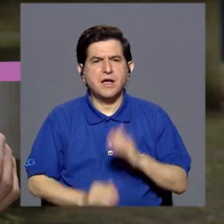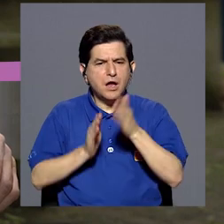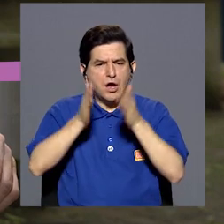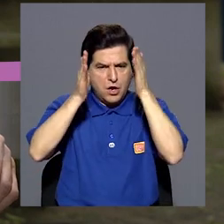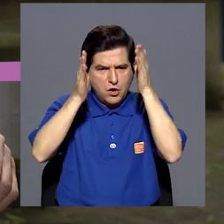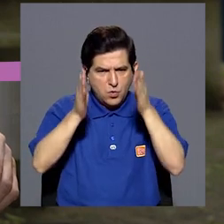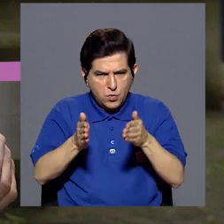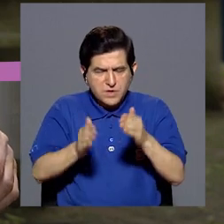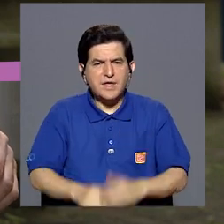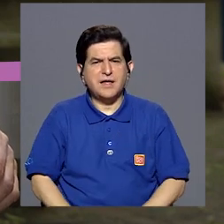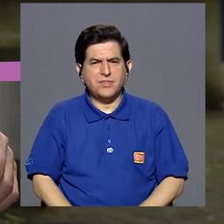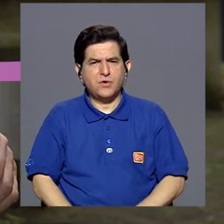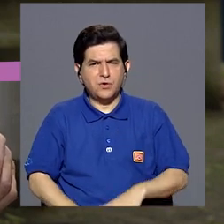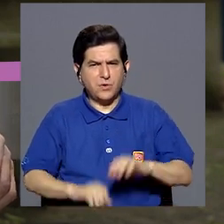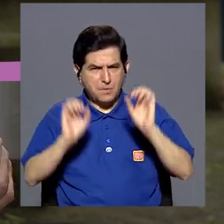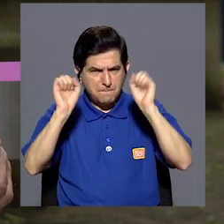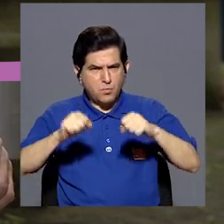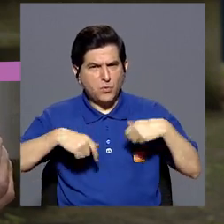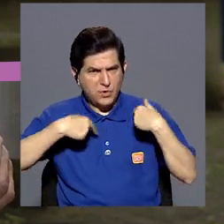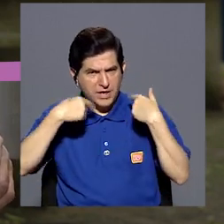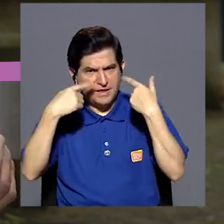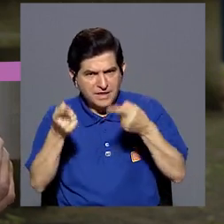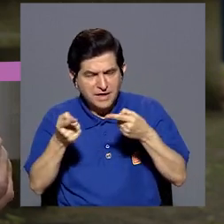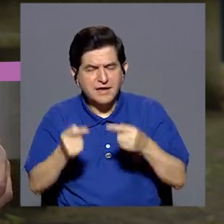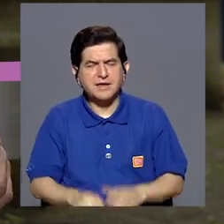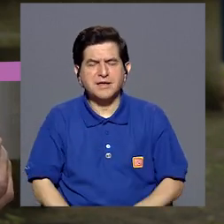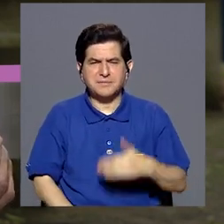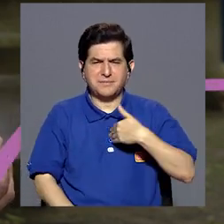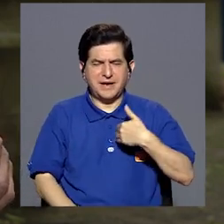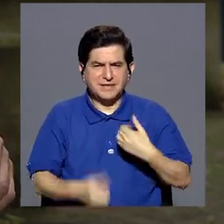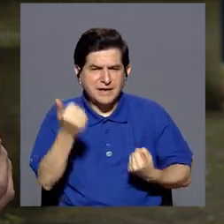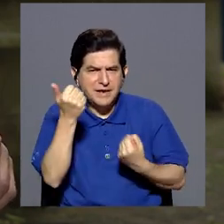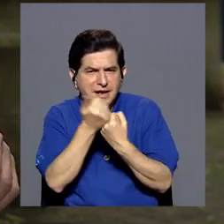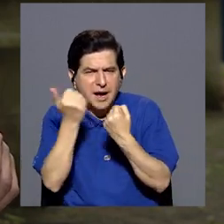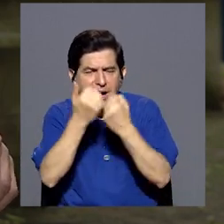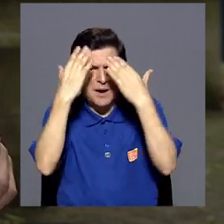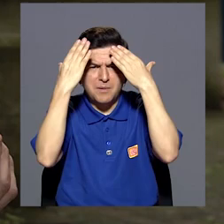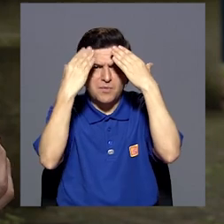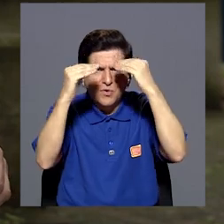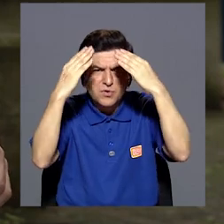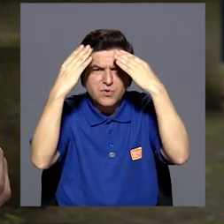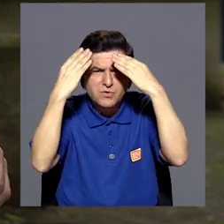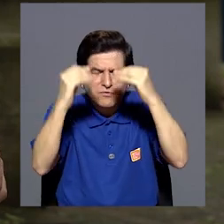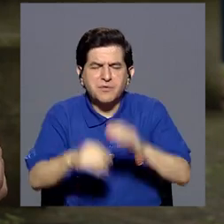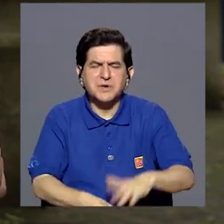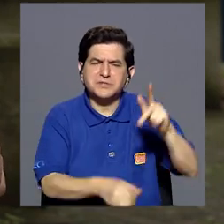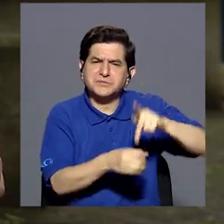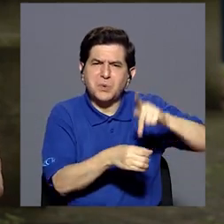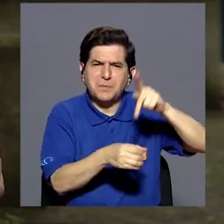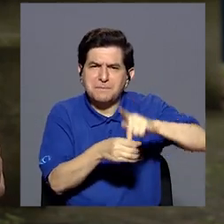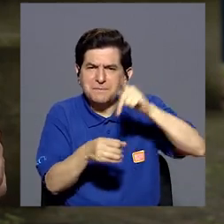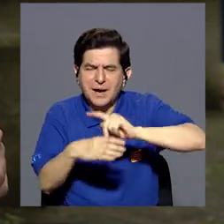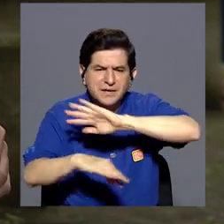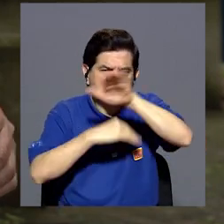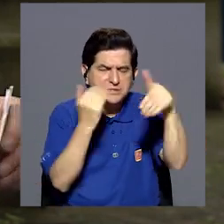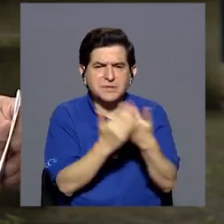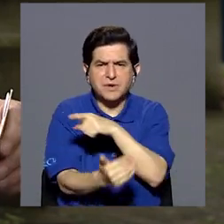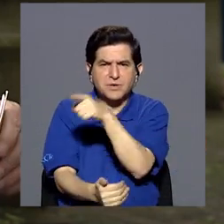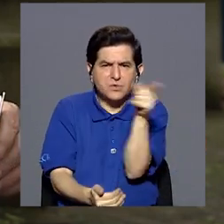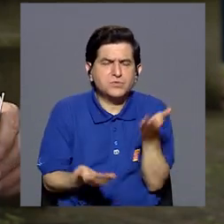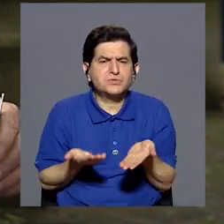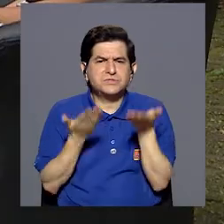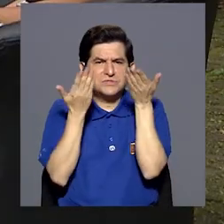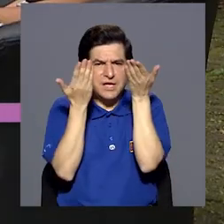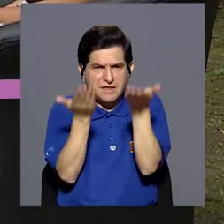de asistir o de recibir apoyo, información, participar de todo lo que ustedes,